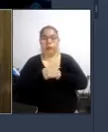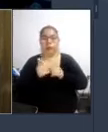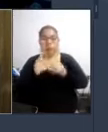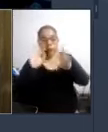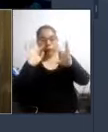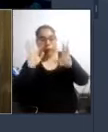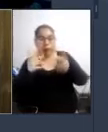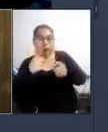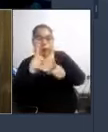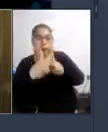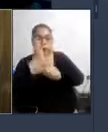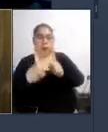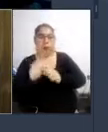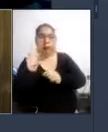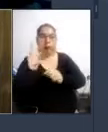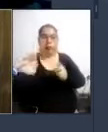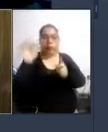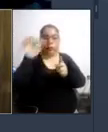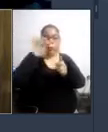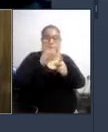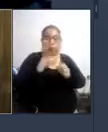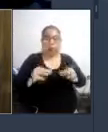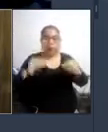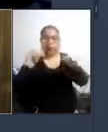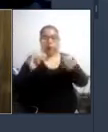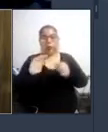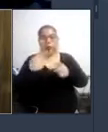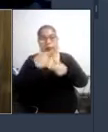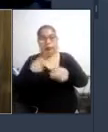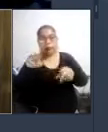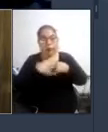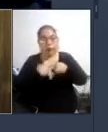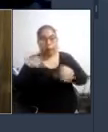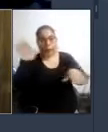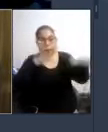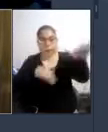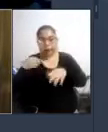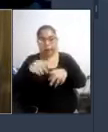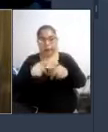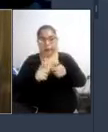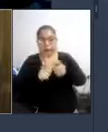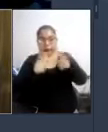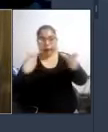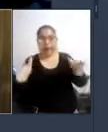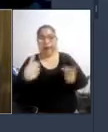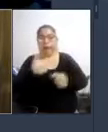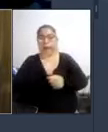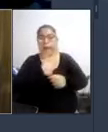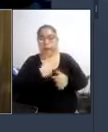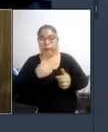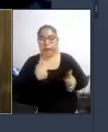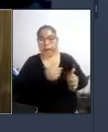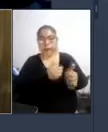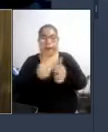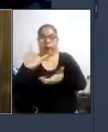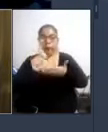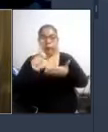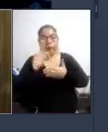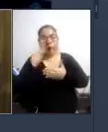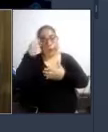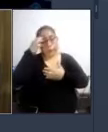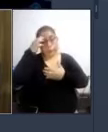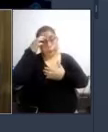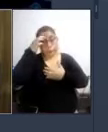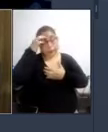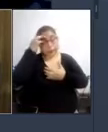que este solo un grano de arena en la extensa playa por el que lamentablemente nos toca recorrer en Lima para la